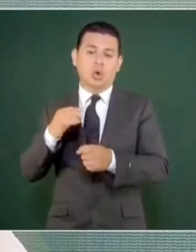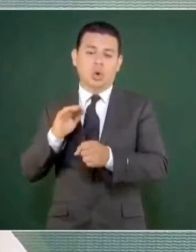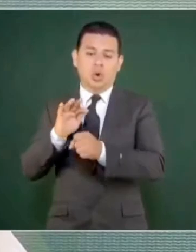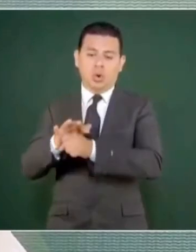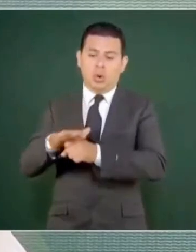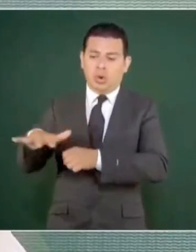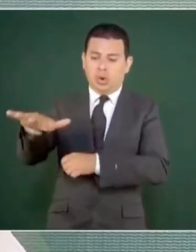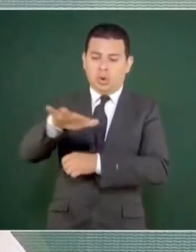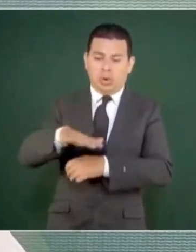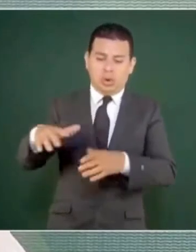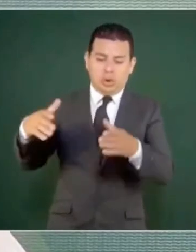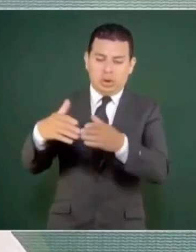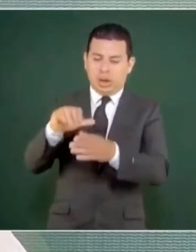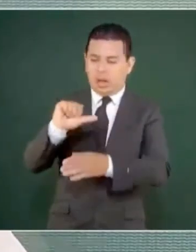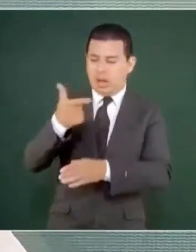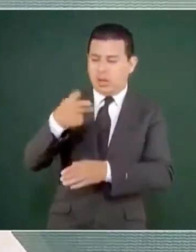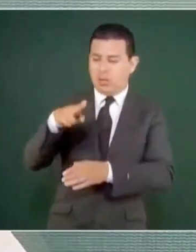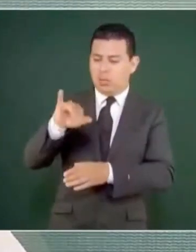la compañía.